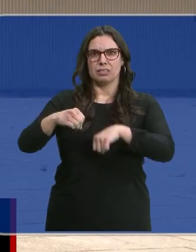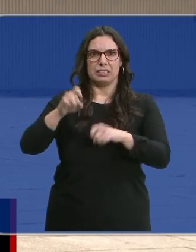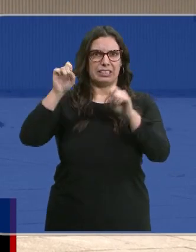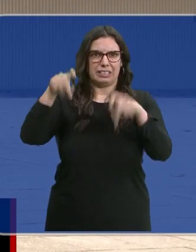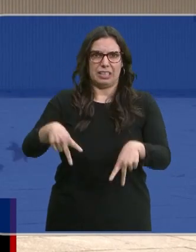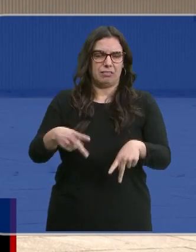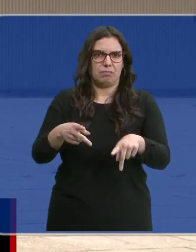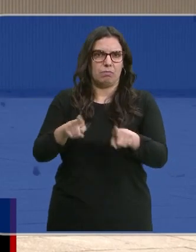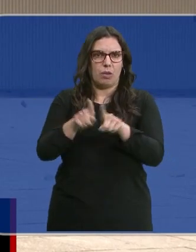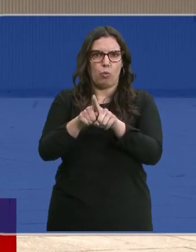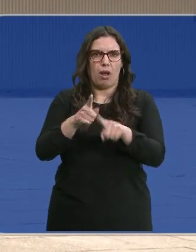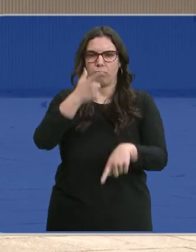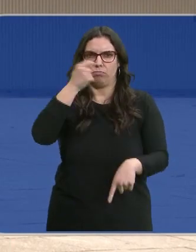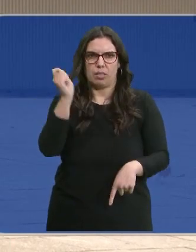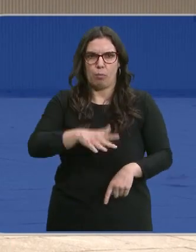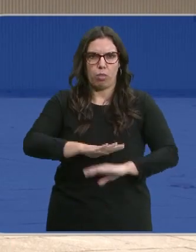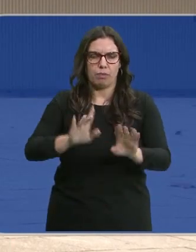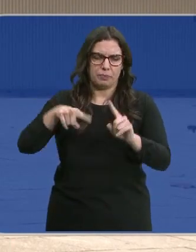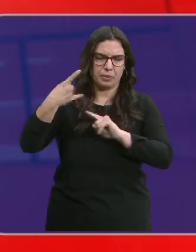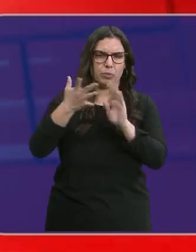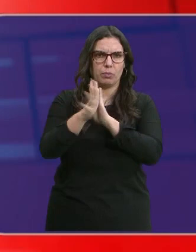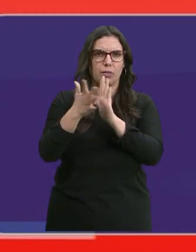chapuza. En unos momentos se lo contamos.